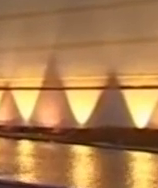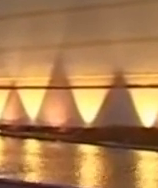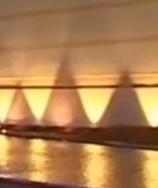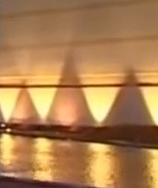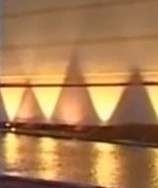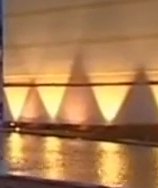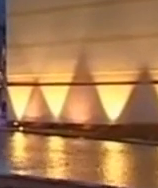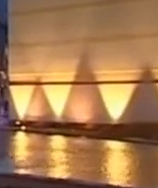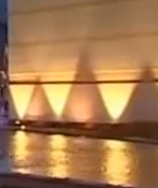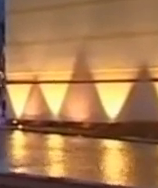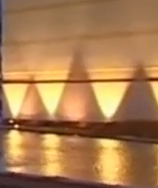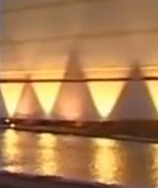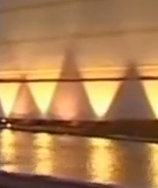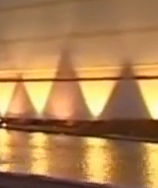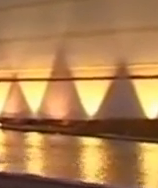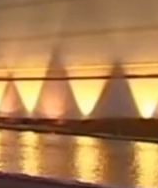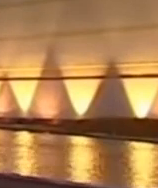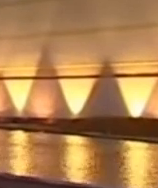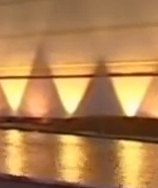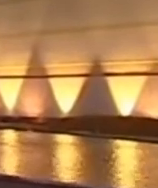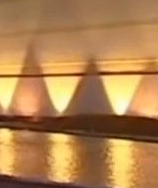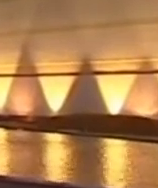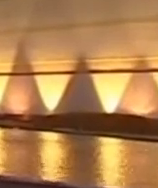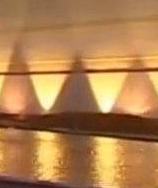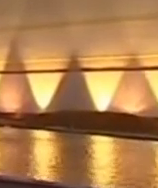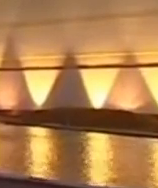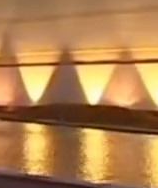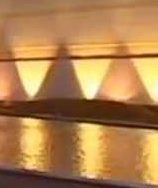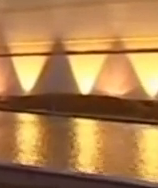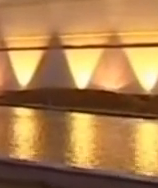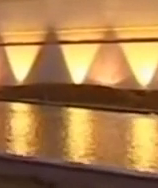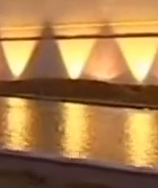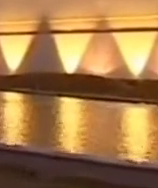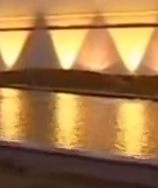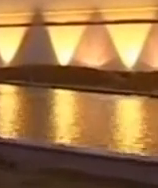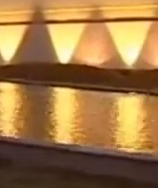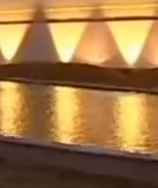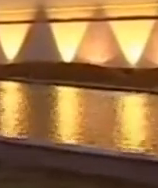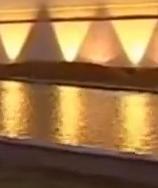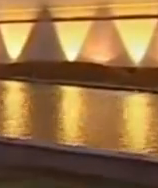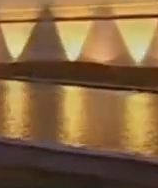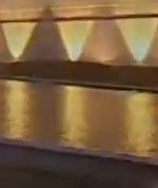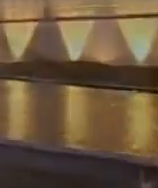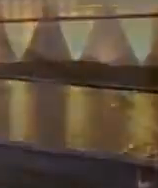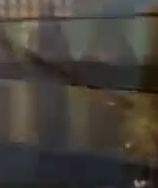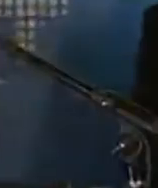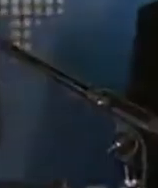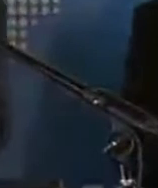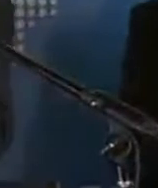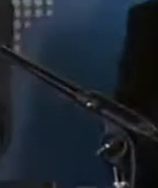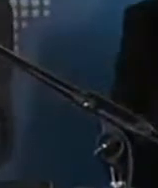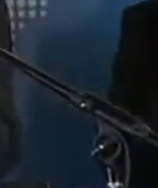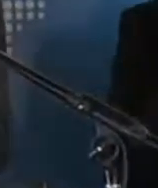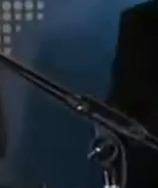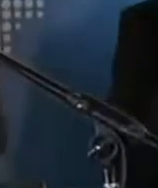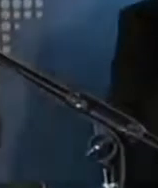Humanos, ex ESMA, habla para todo el país la señora Presidenta de los 40 millones de argentinos, la